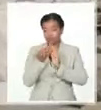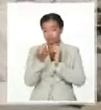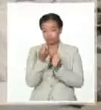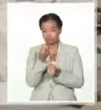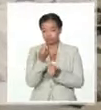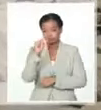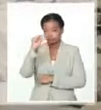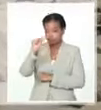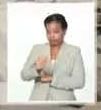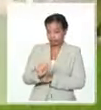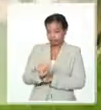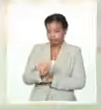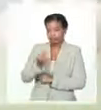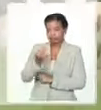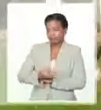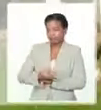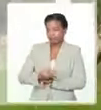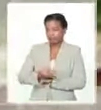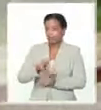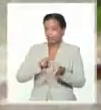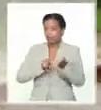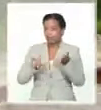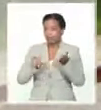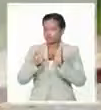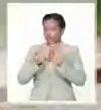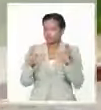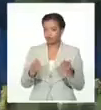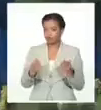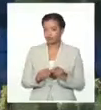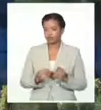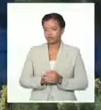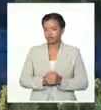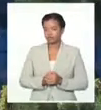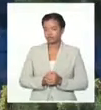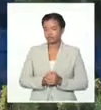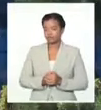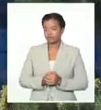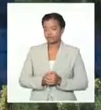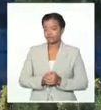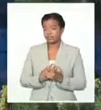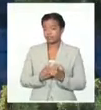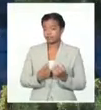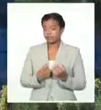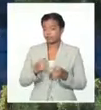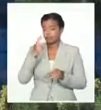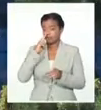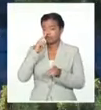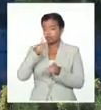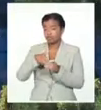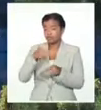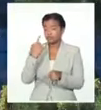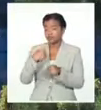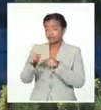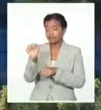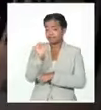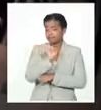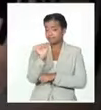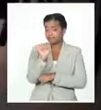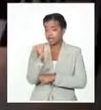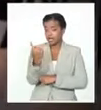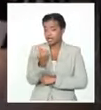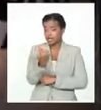que llega a todas las provincias. Ante el déficit en otras modalidades de transportación nacional,